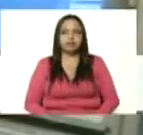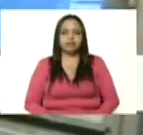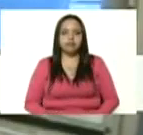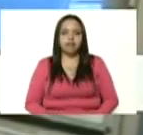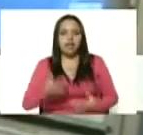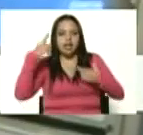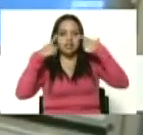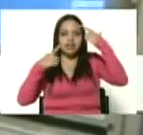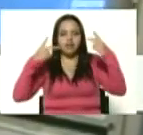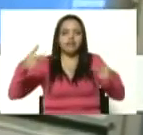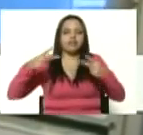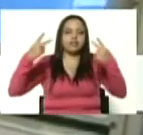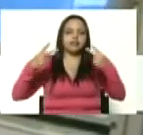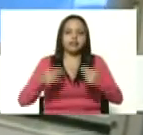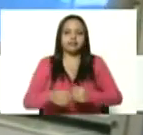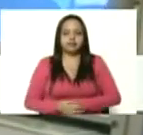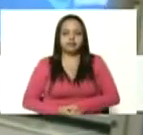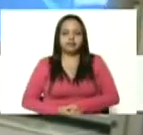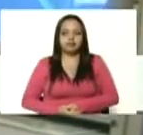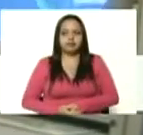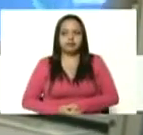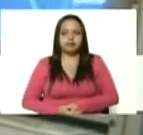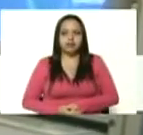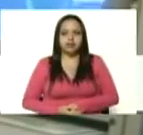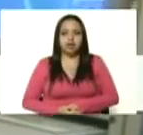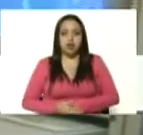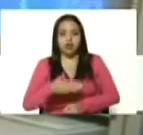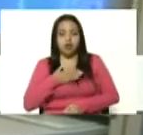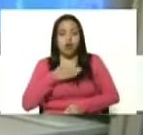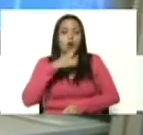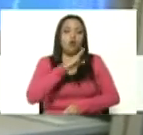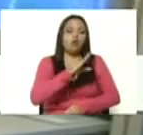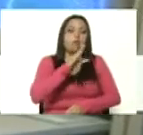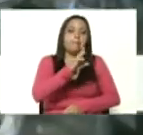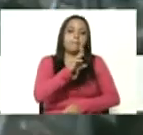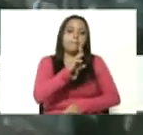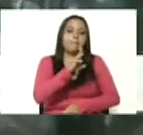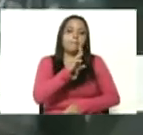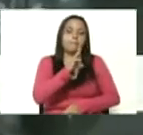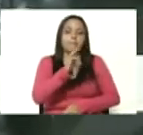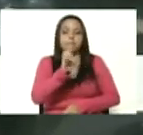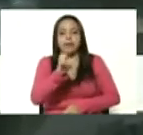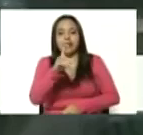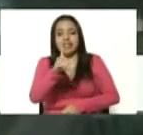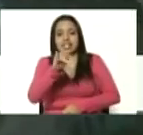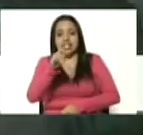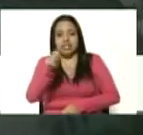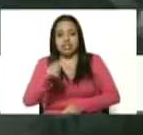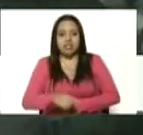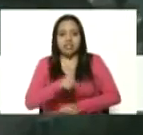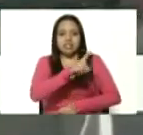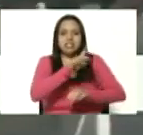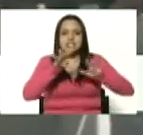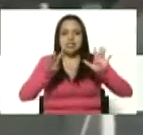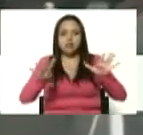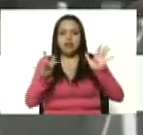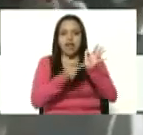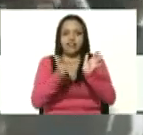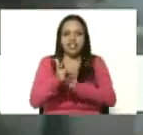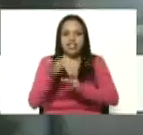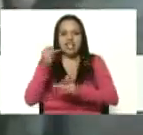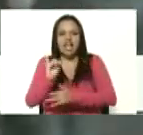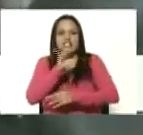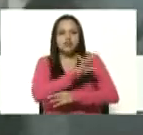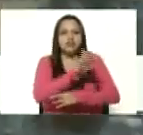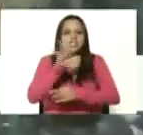mi comandante en jefe pertenezco a la UPDI 19 de abril integrado por 55 valientes y leales milicianos